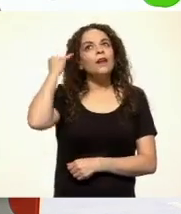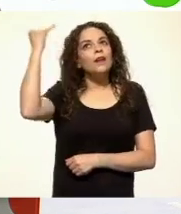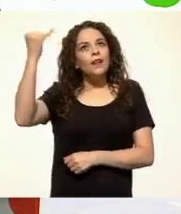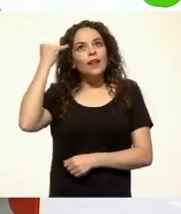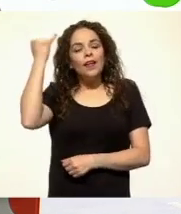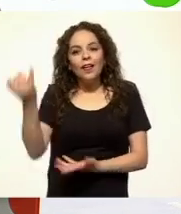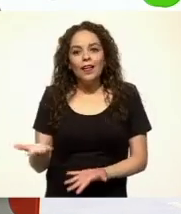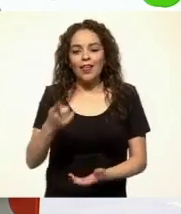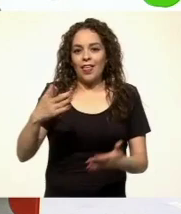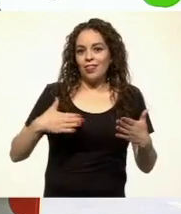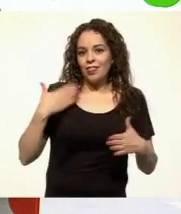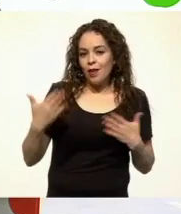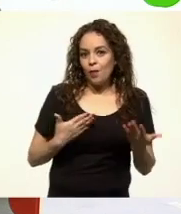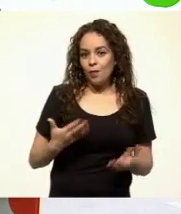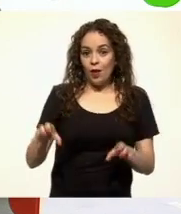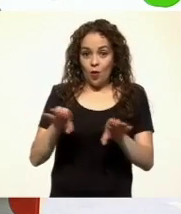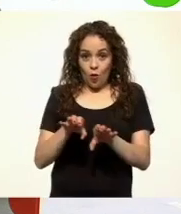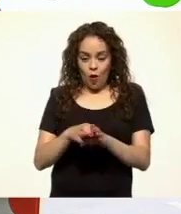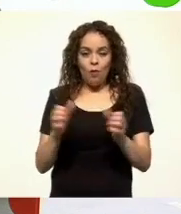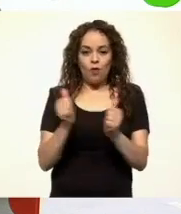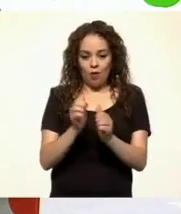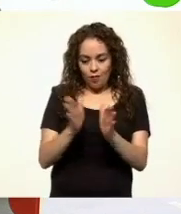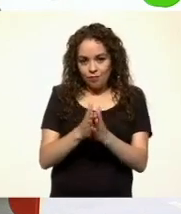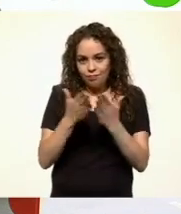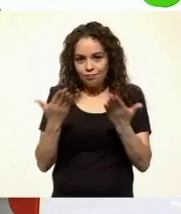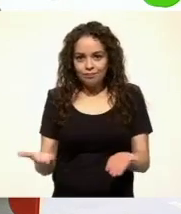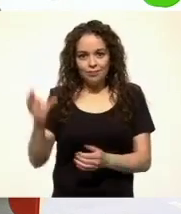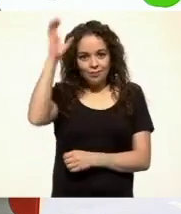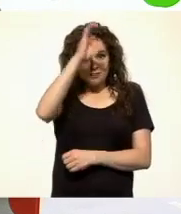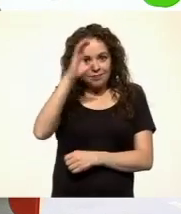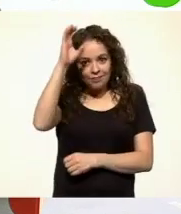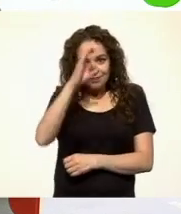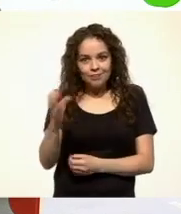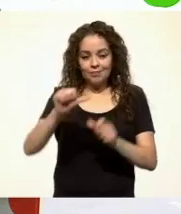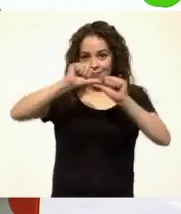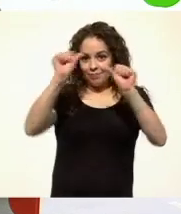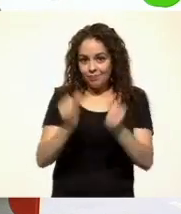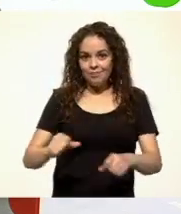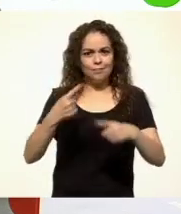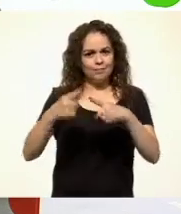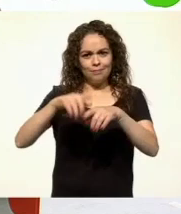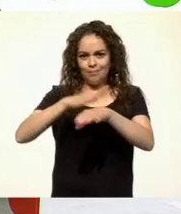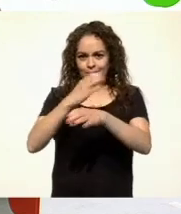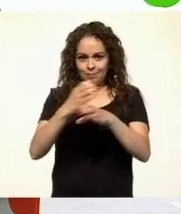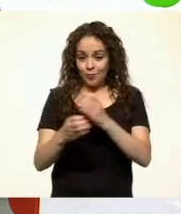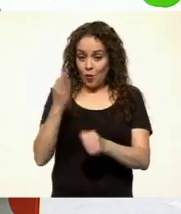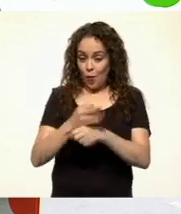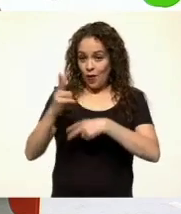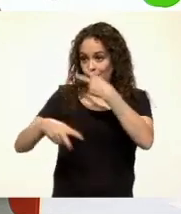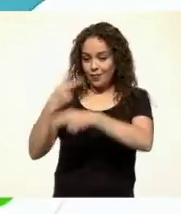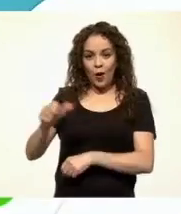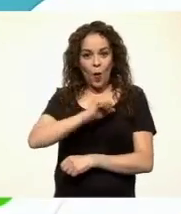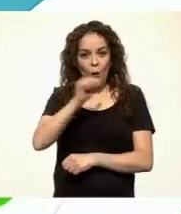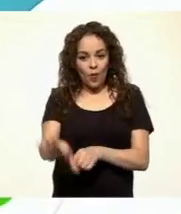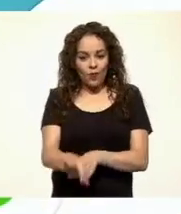de la lectura, la ciencia, las artes y muchas cosas más. Acompáñame a descubrir una nueva aventura el día de hoy.